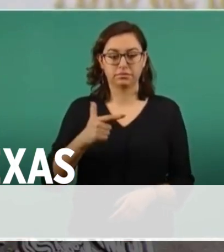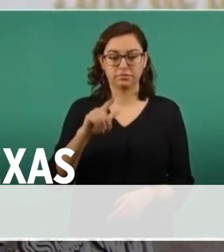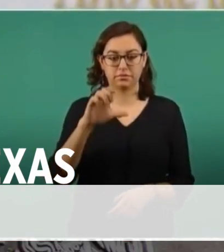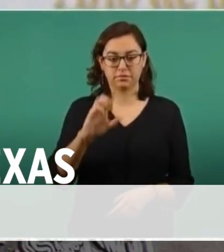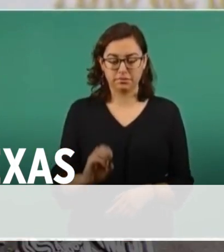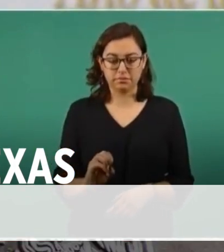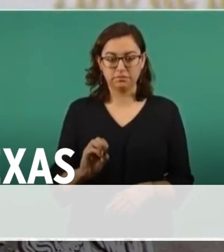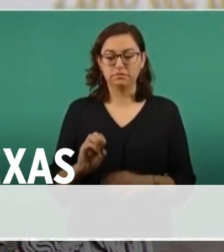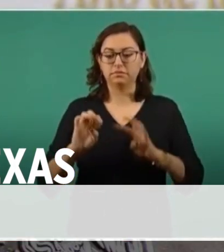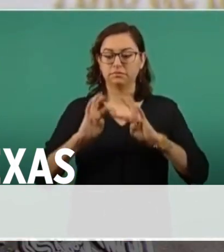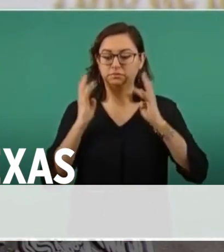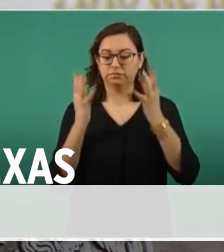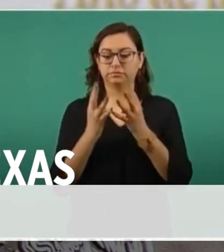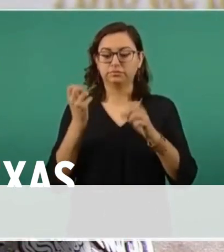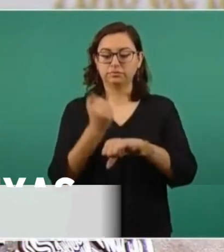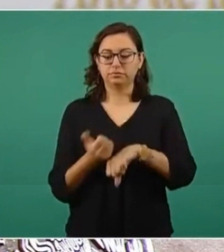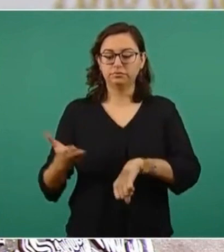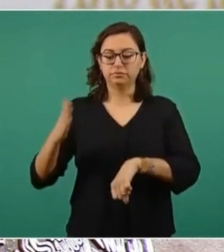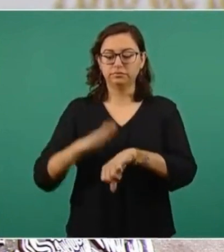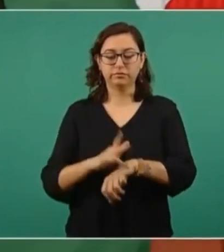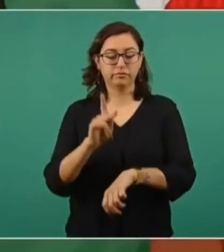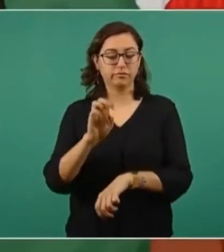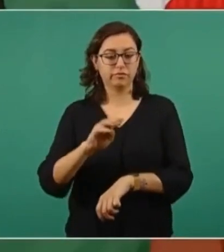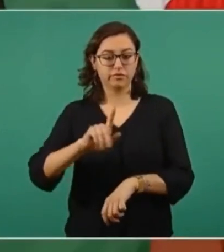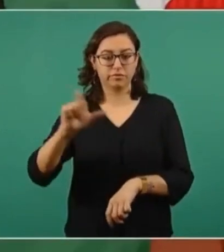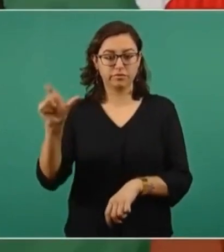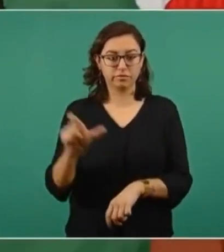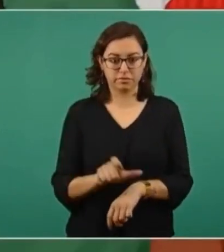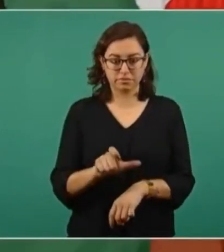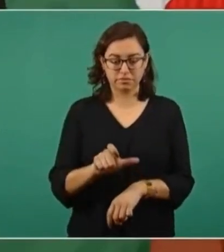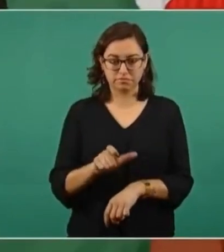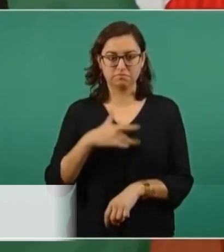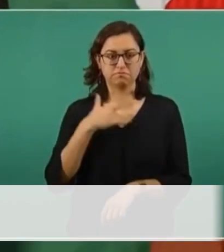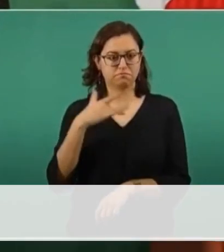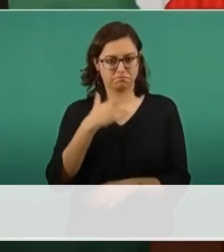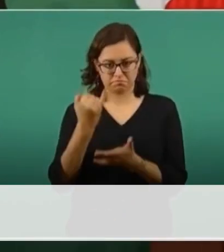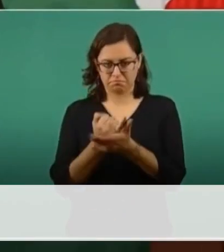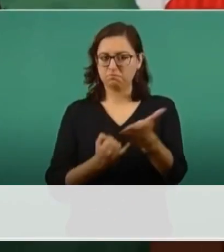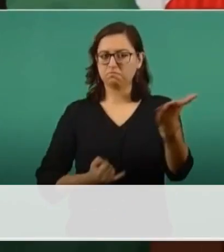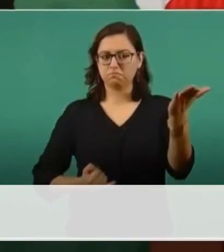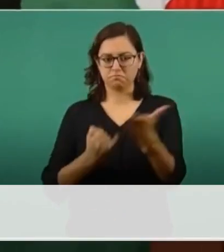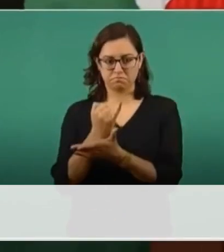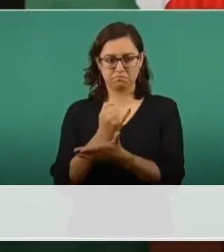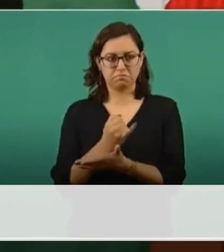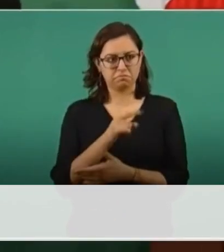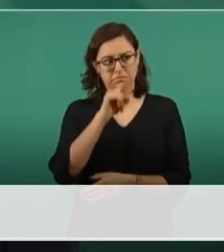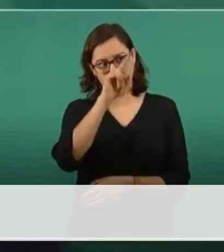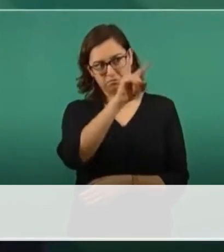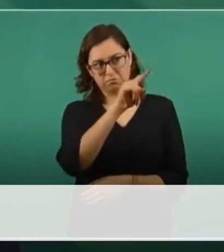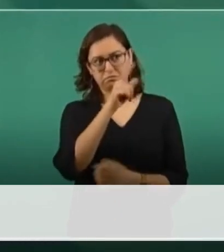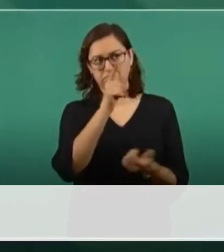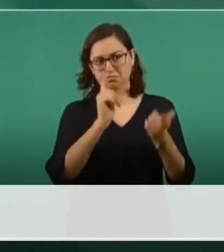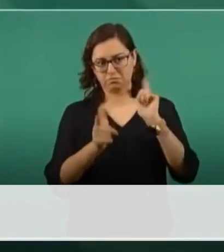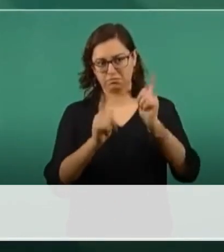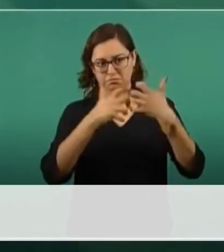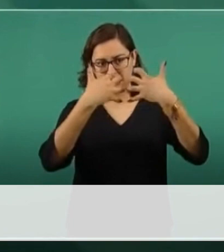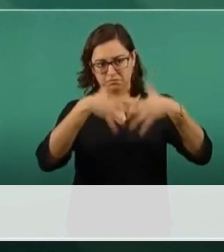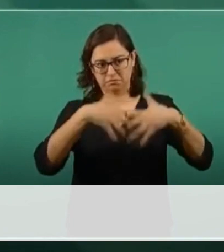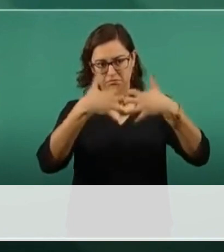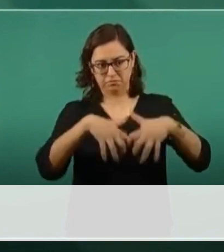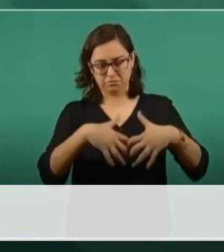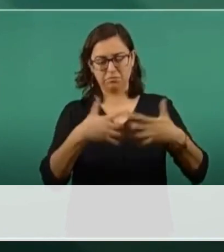el Consejo de Administración de Petróleos Mexicanos autorizó comprar a Shell Oil Company